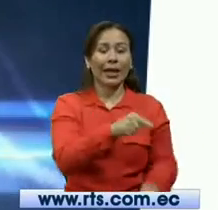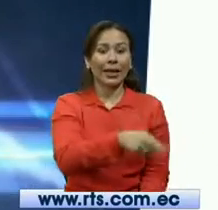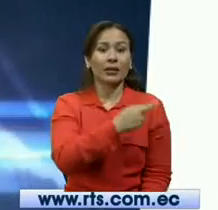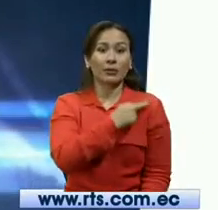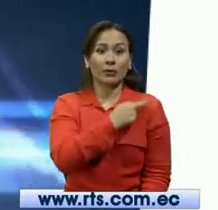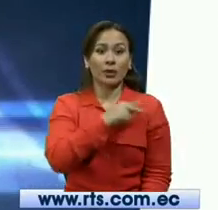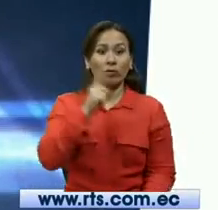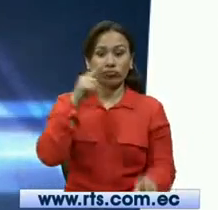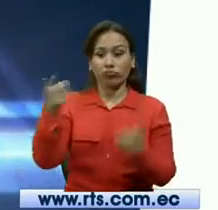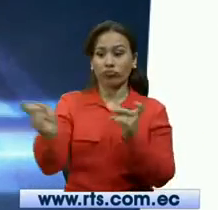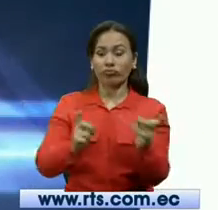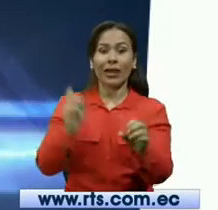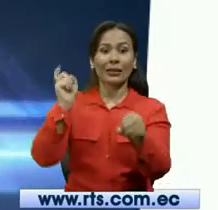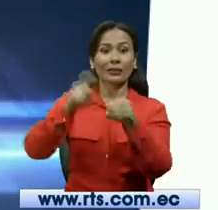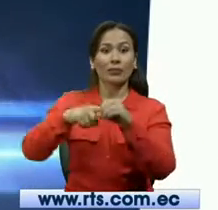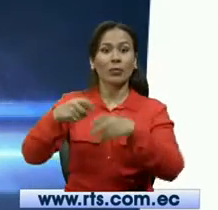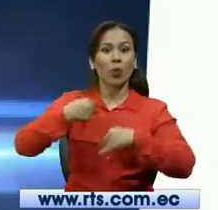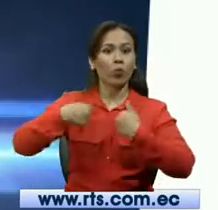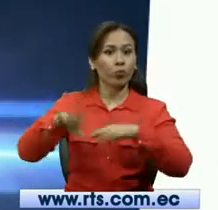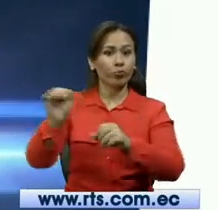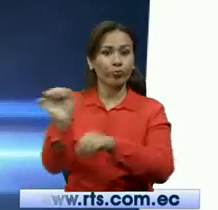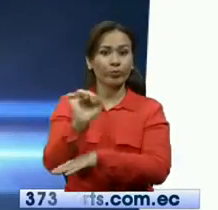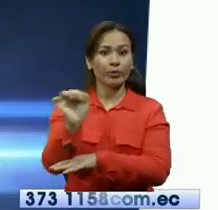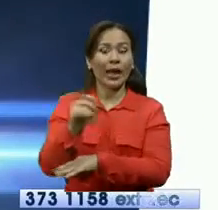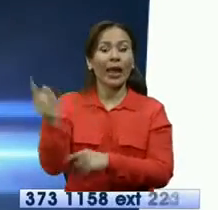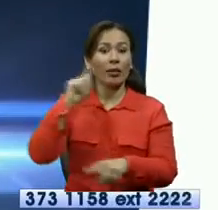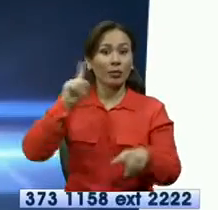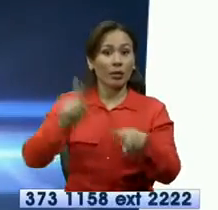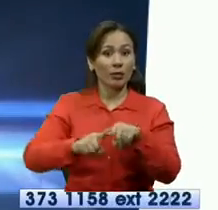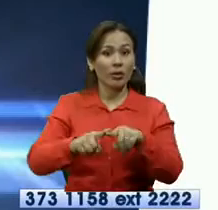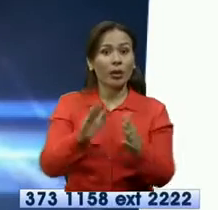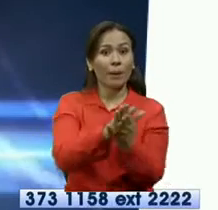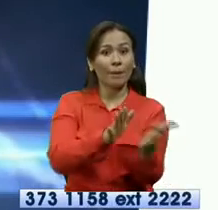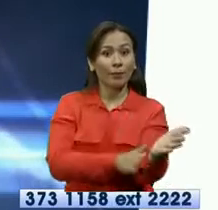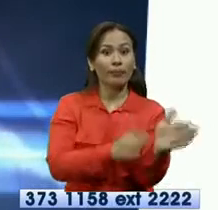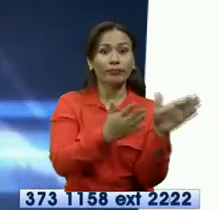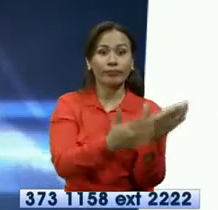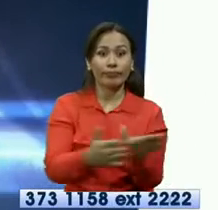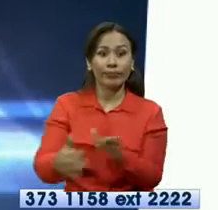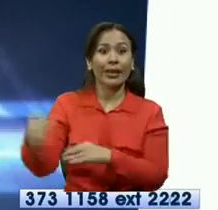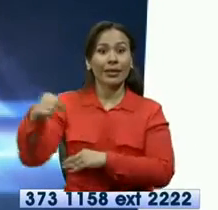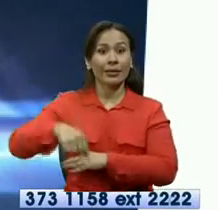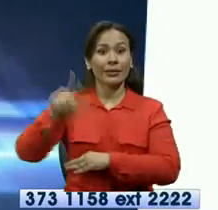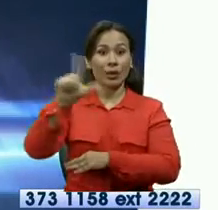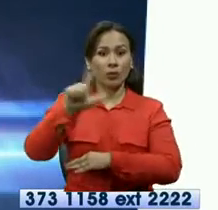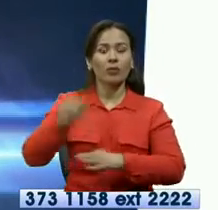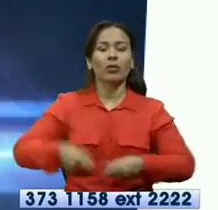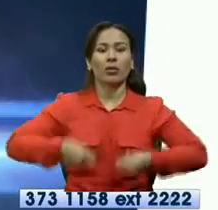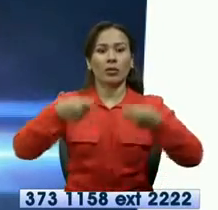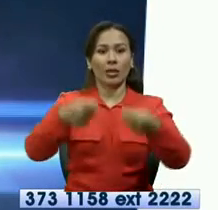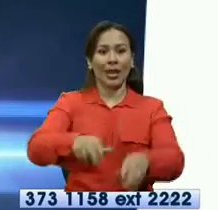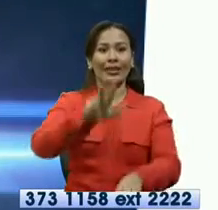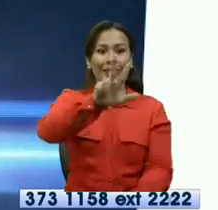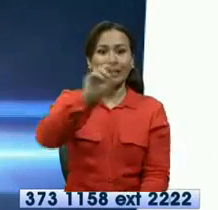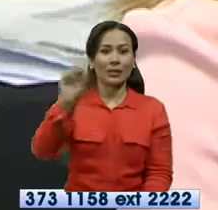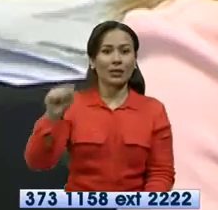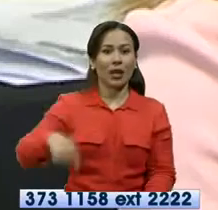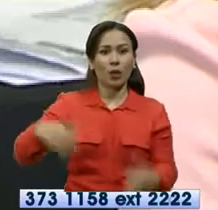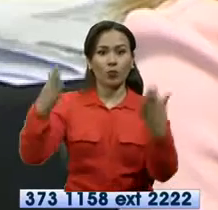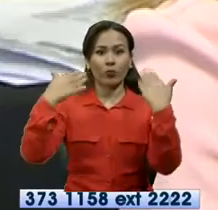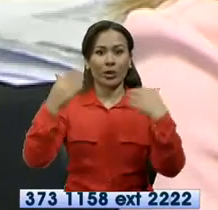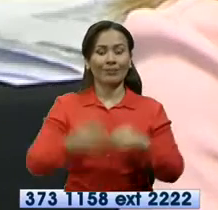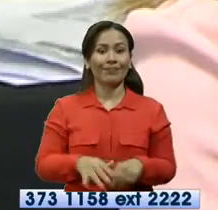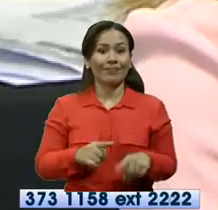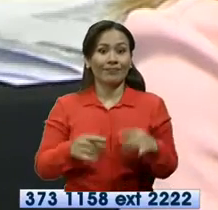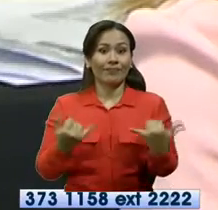competencia de matriculación vehicular y que de acuerdo a la programación este lunes se entregarían 300 a Guayaquil. Pero